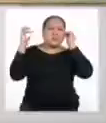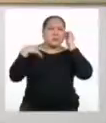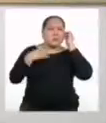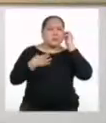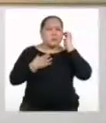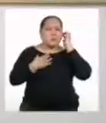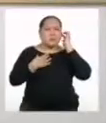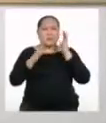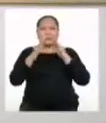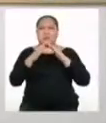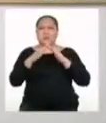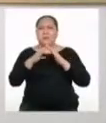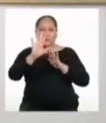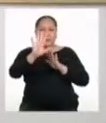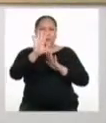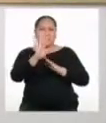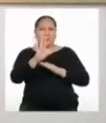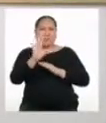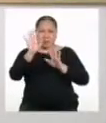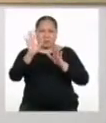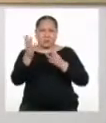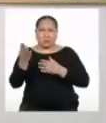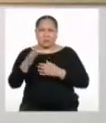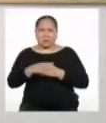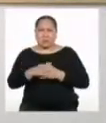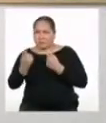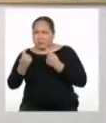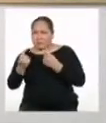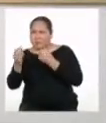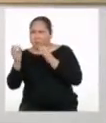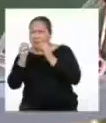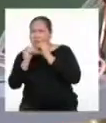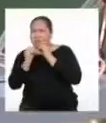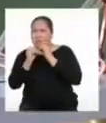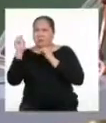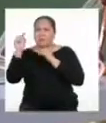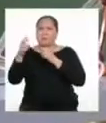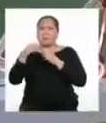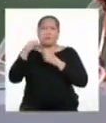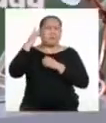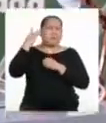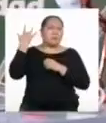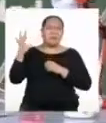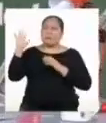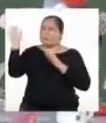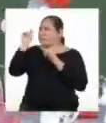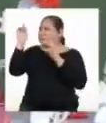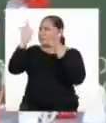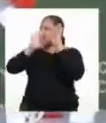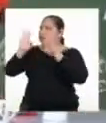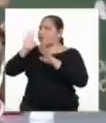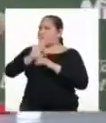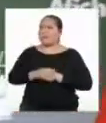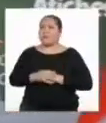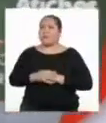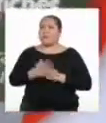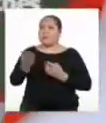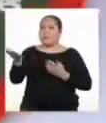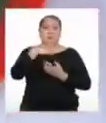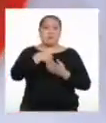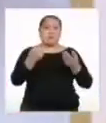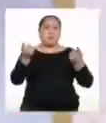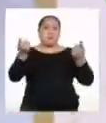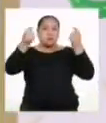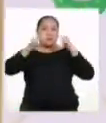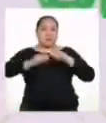¿Qué pasó? Un ratito, Yaremis. Ya vengo. Voy a tratar de solucionar esto. No se preocupe, profesora. Más bien, ¿qué tal si